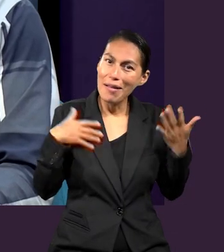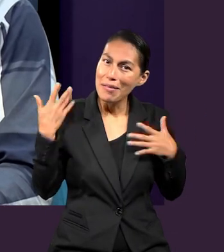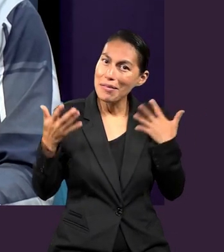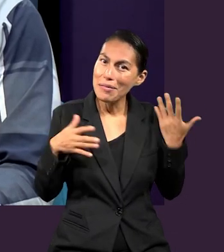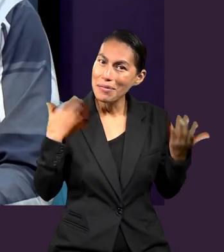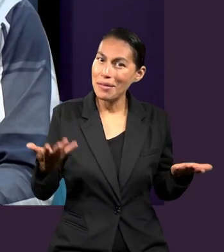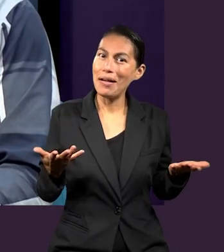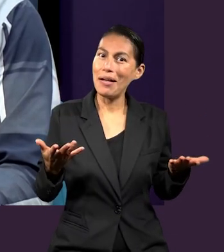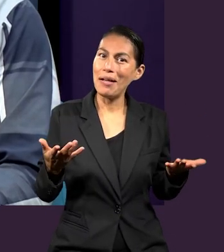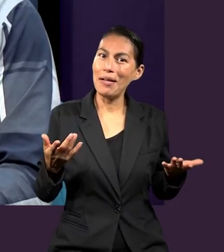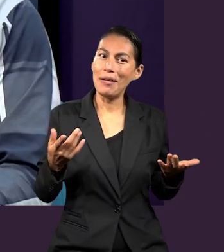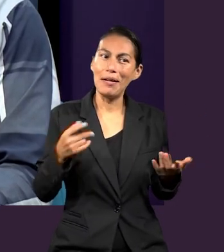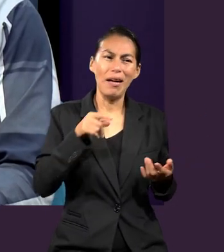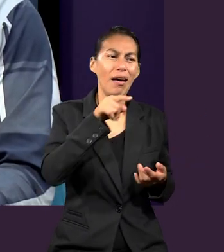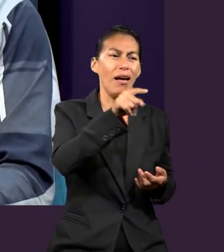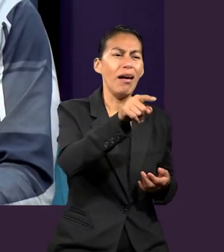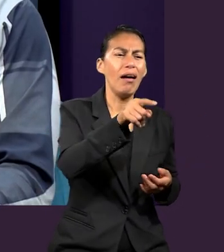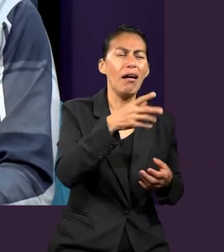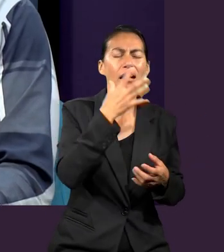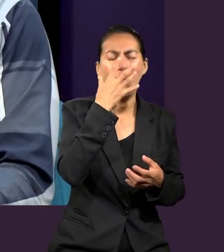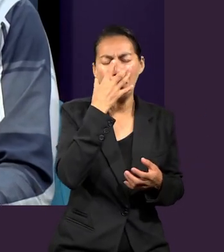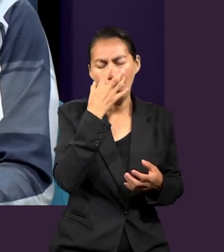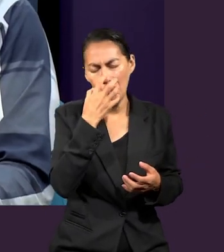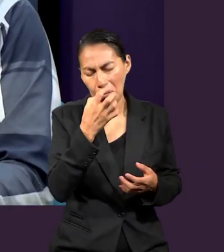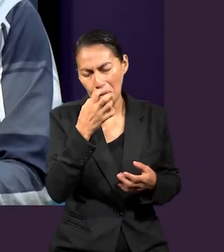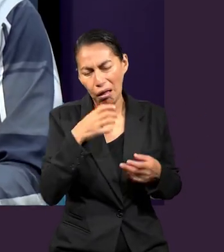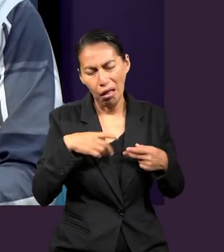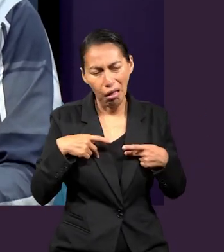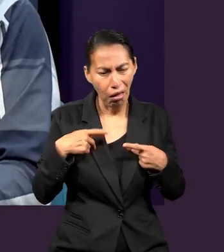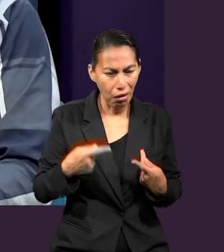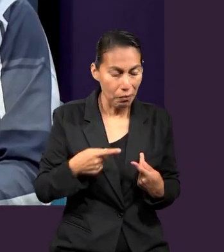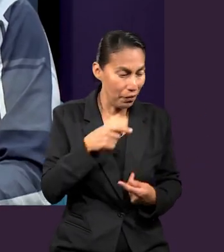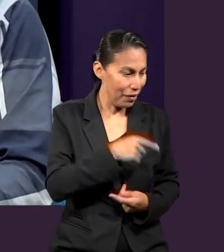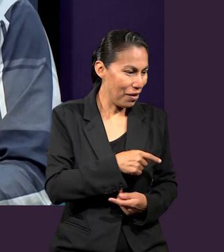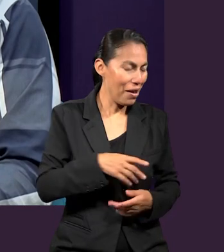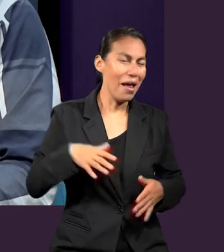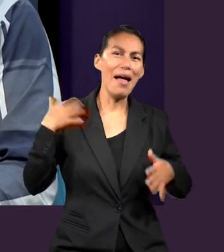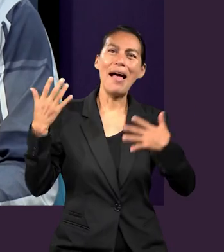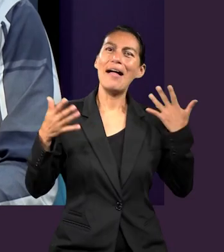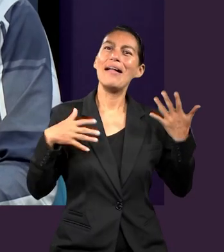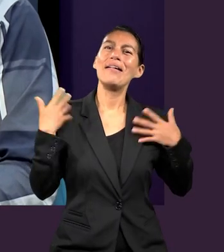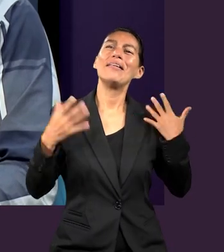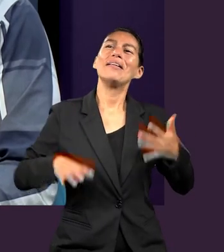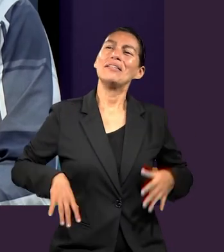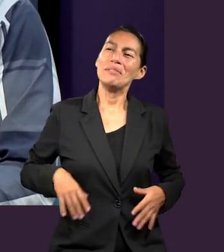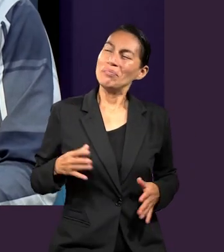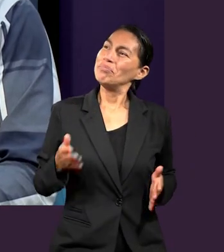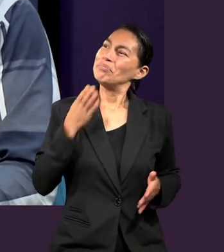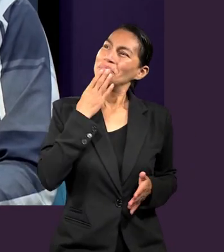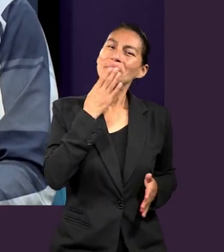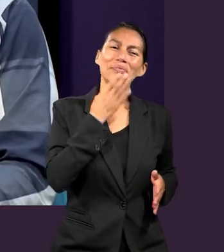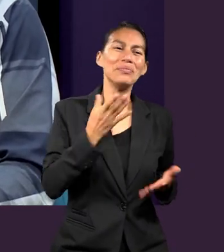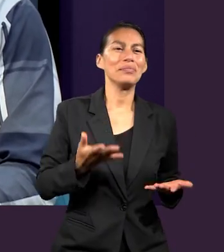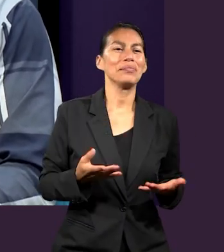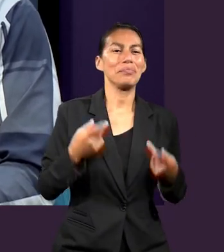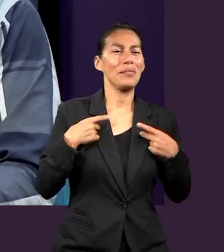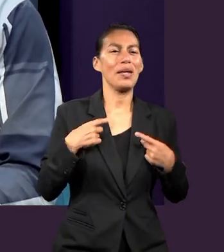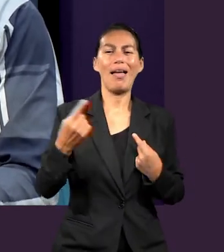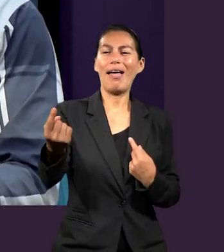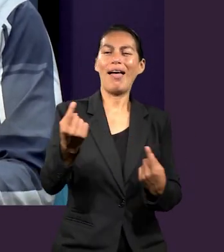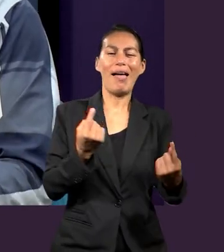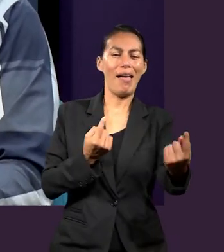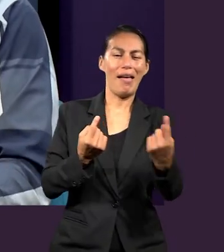más animado que las personas que estaban afuera, estaba más animado que los hermanos que iban